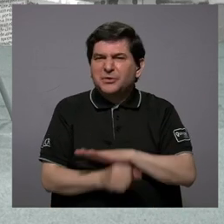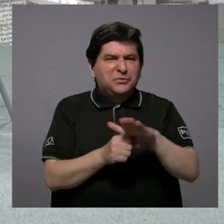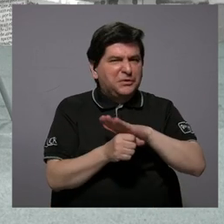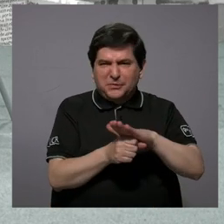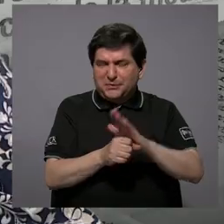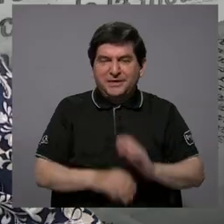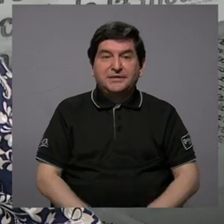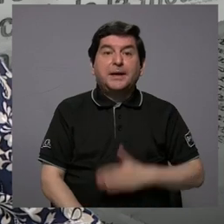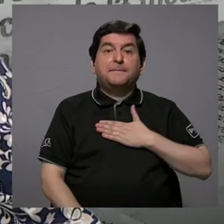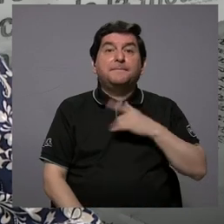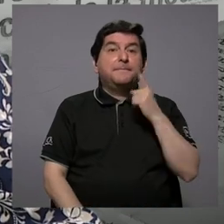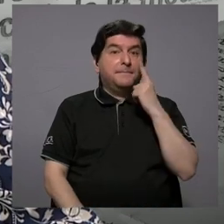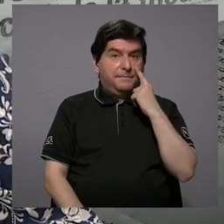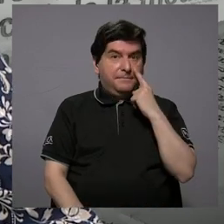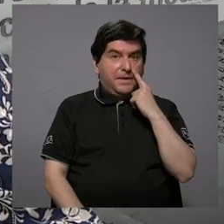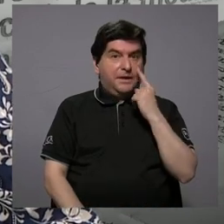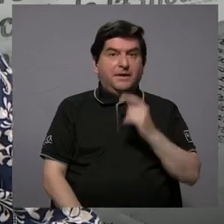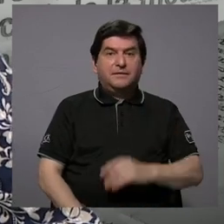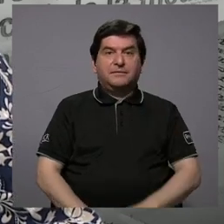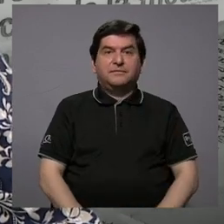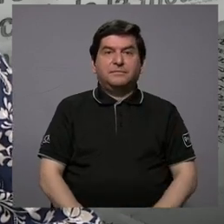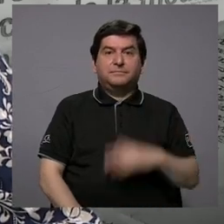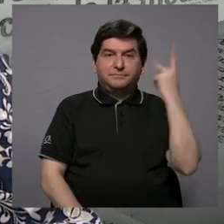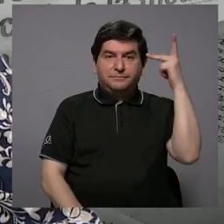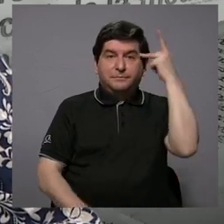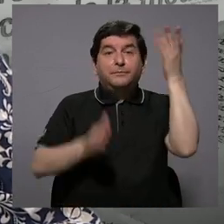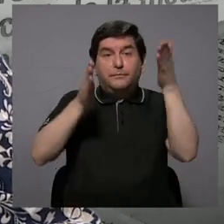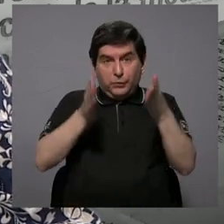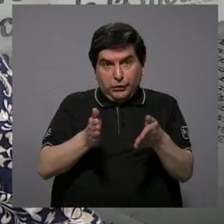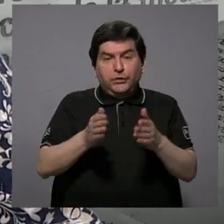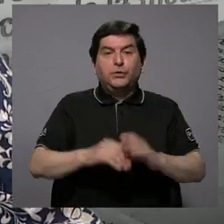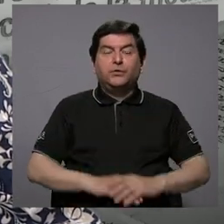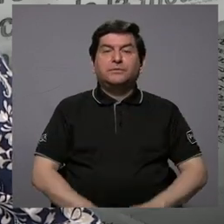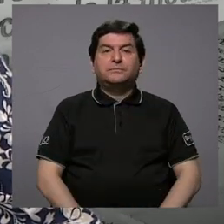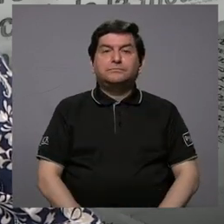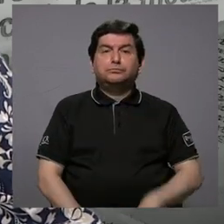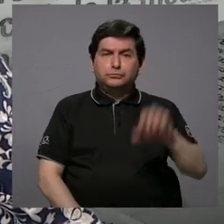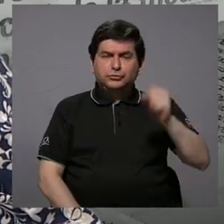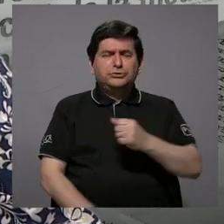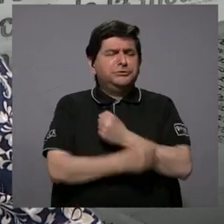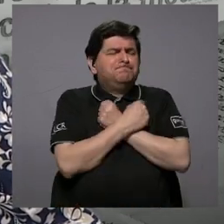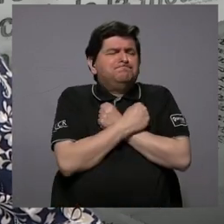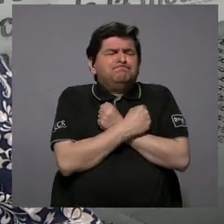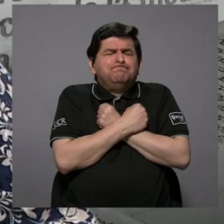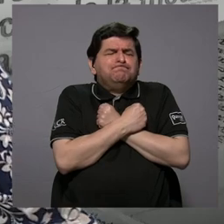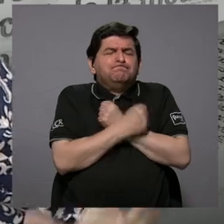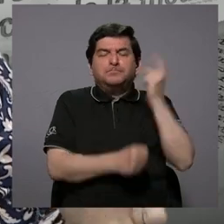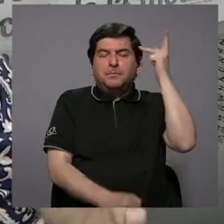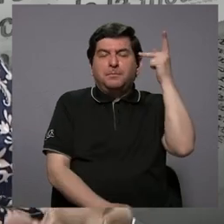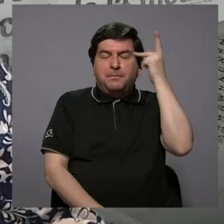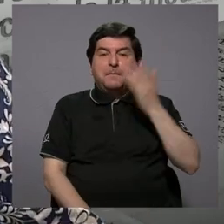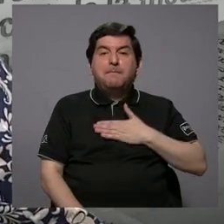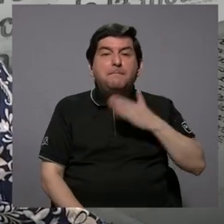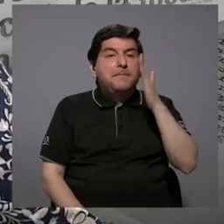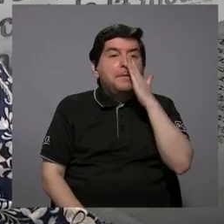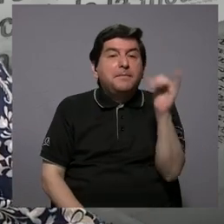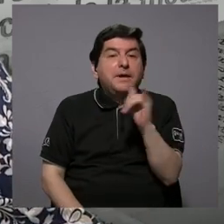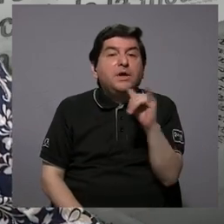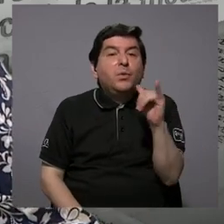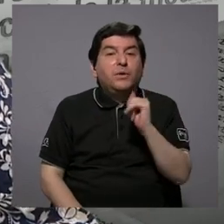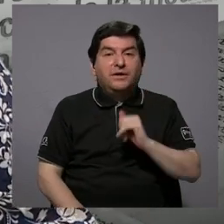Bueno, mi papá era político, él era apasionado por la política, mi mamá también.